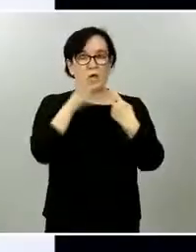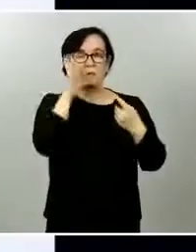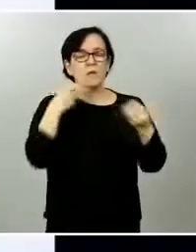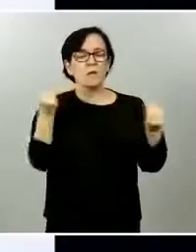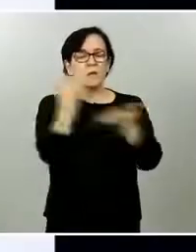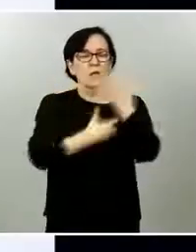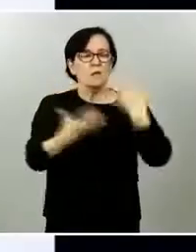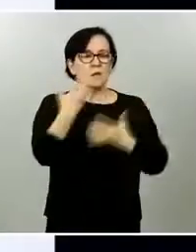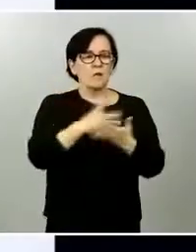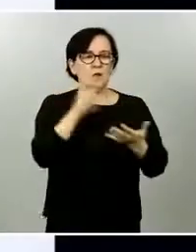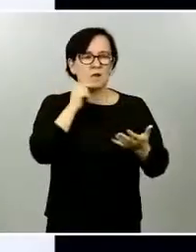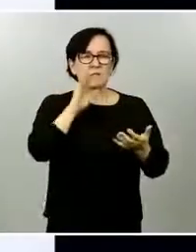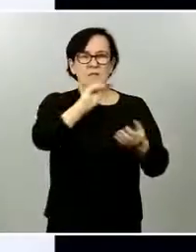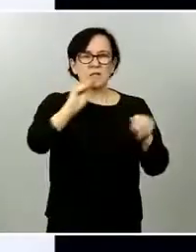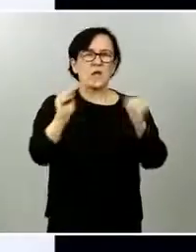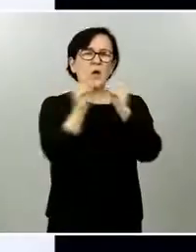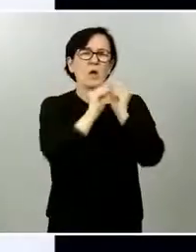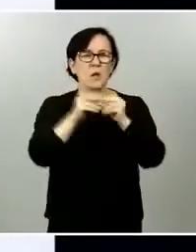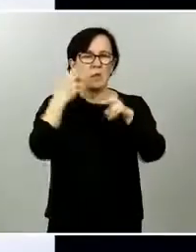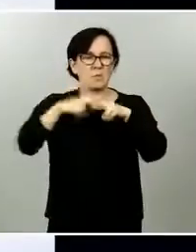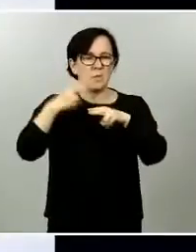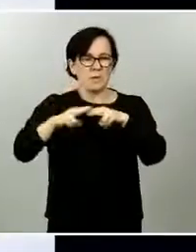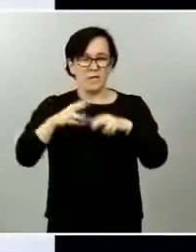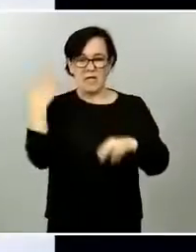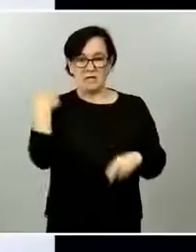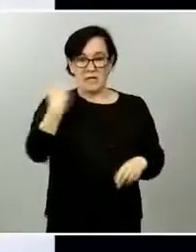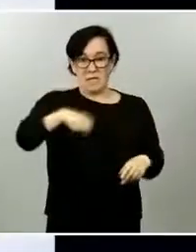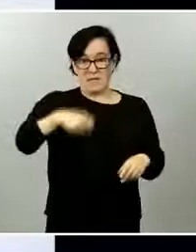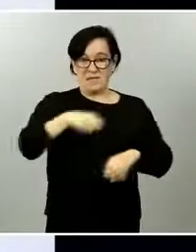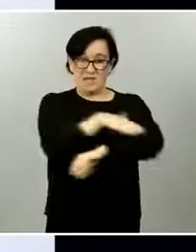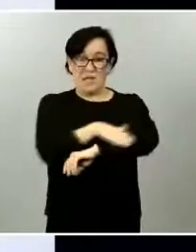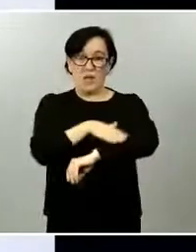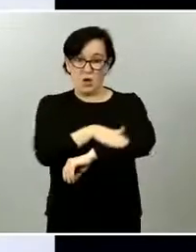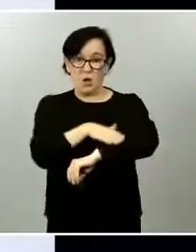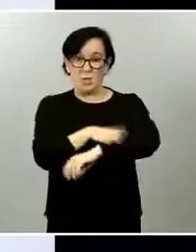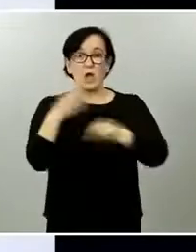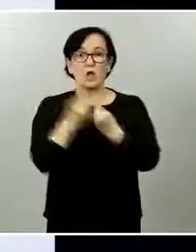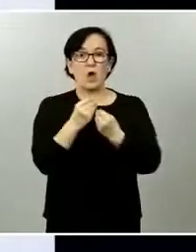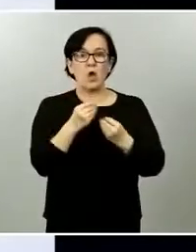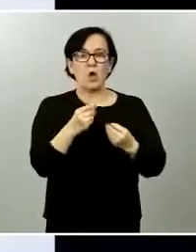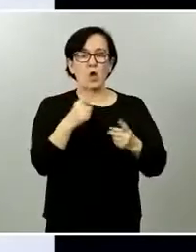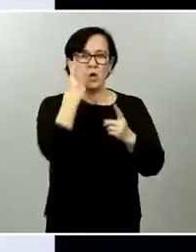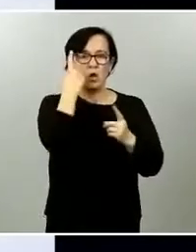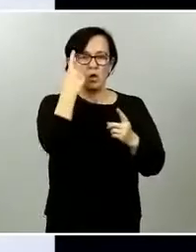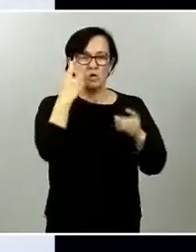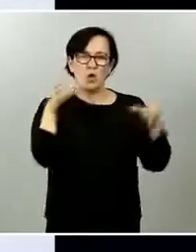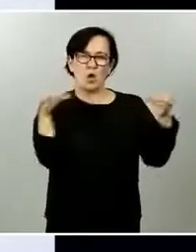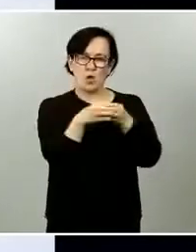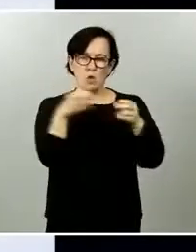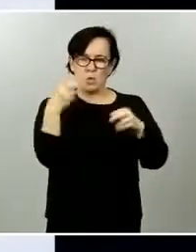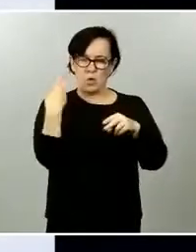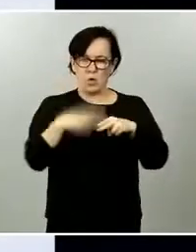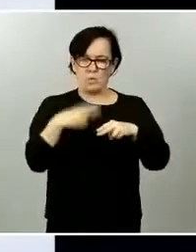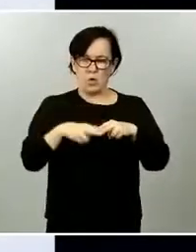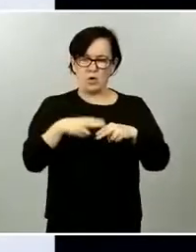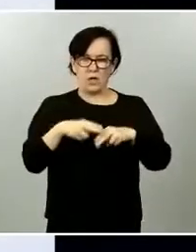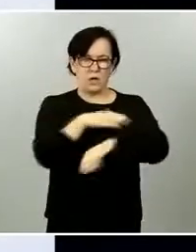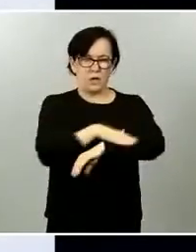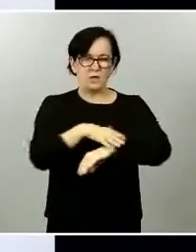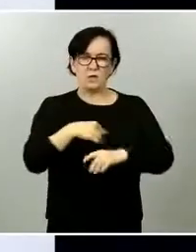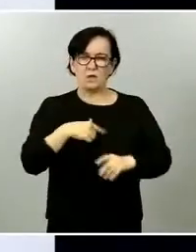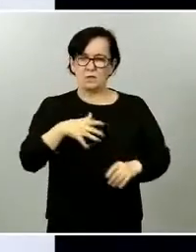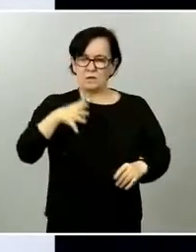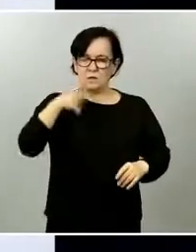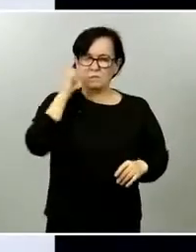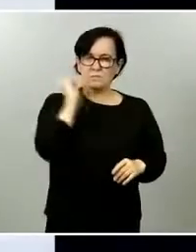buenas tardes Víctor Pasas de 13TV tres preguntas una para la ministra portavoz cómo se conjugan las llamadas a la